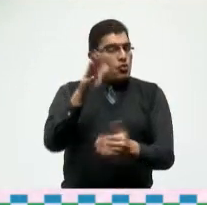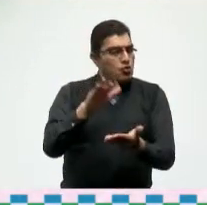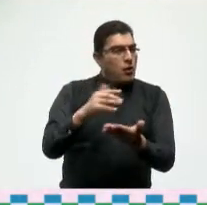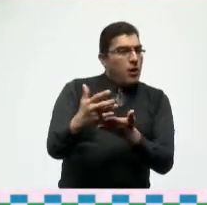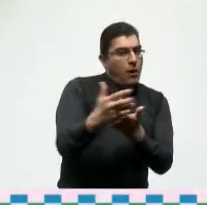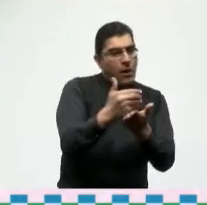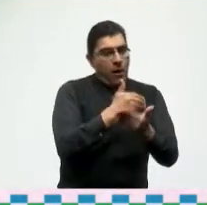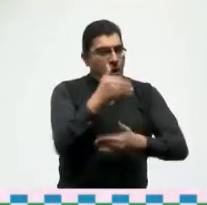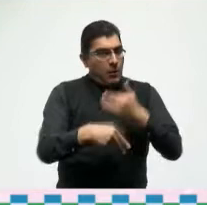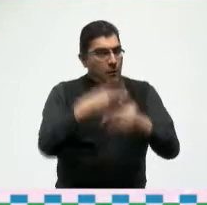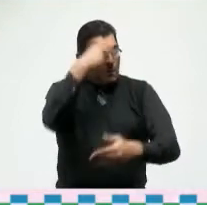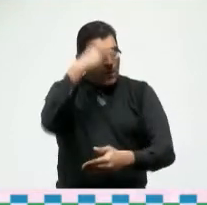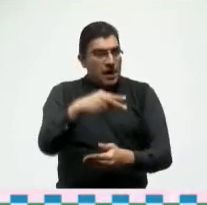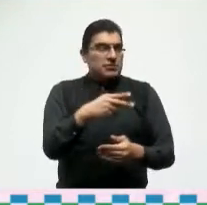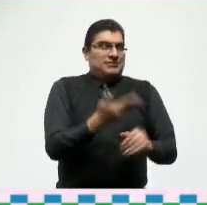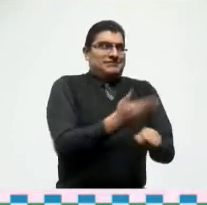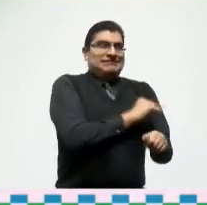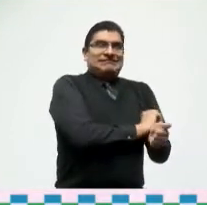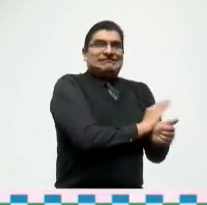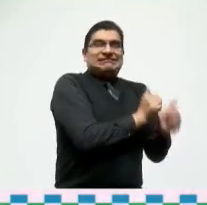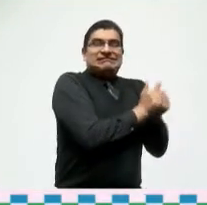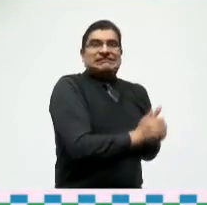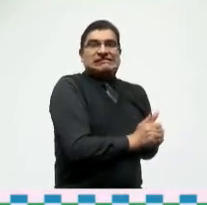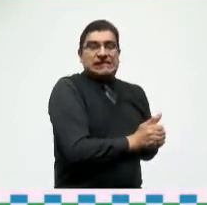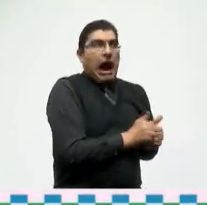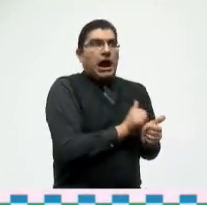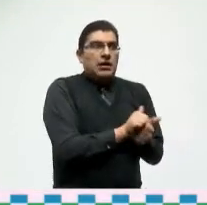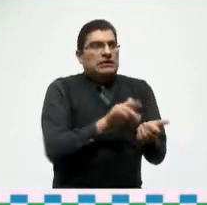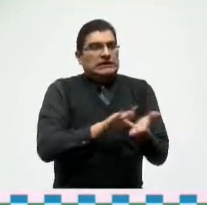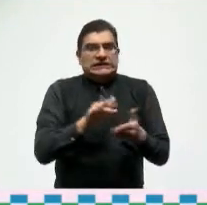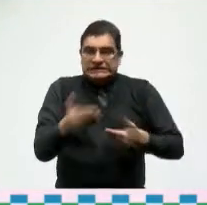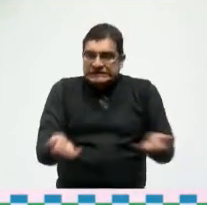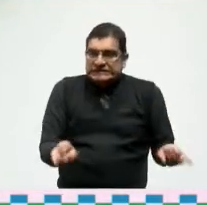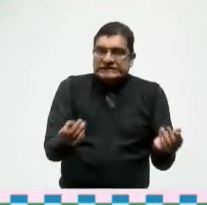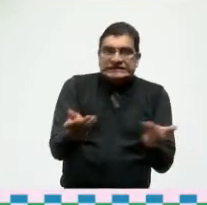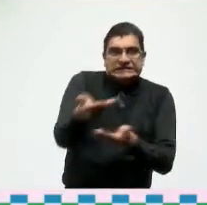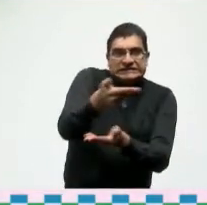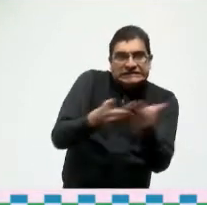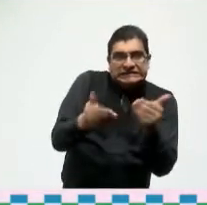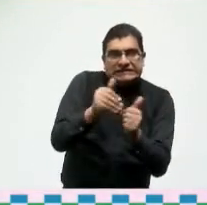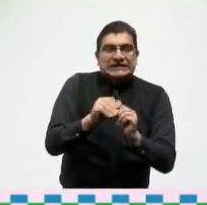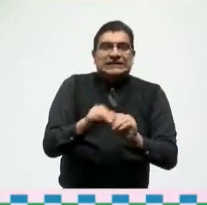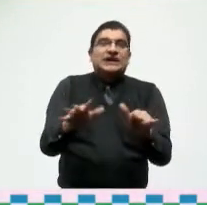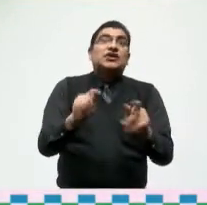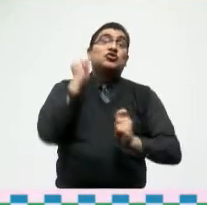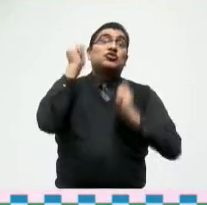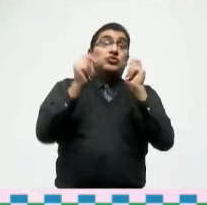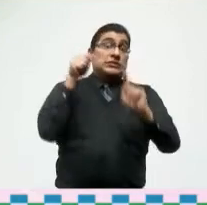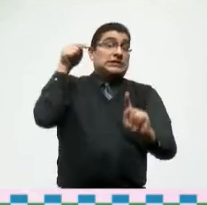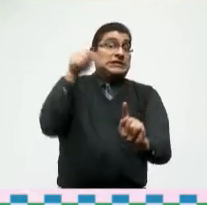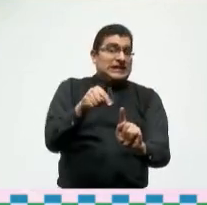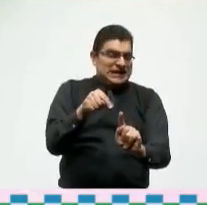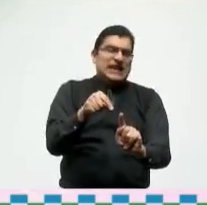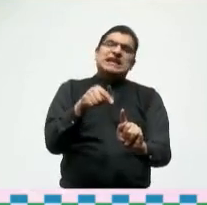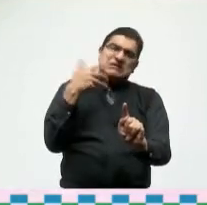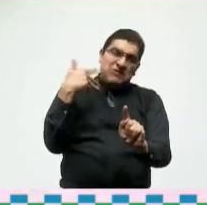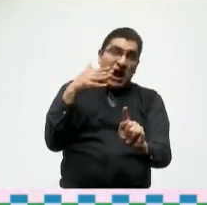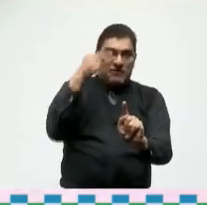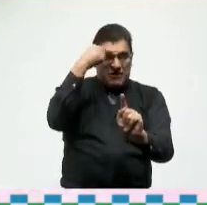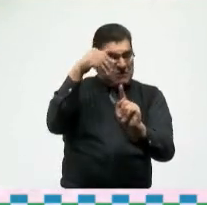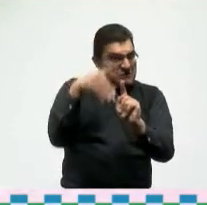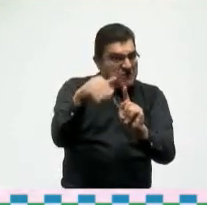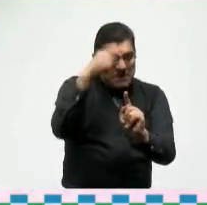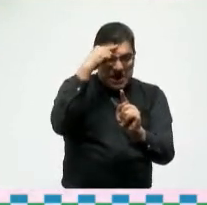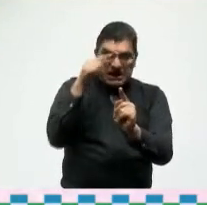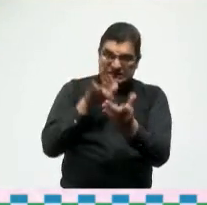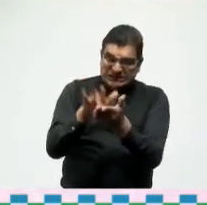económica de México después de la pandemia estamos seguros de que el turismo será y seguirá siendo un gran motor